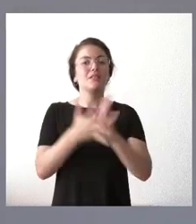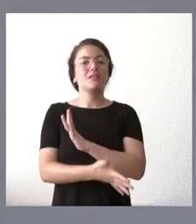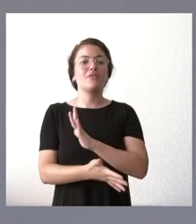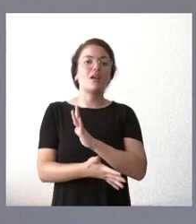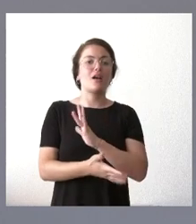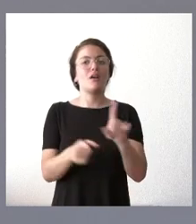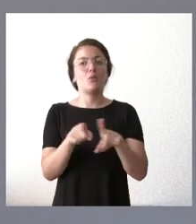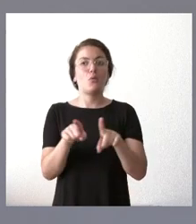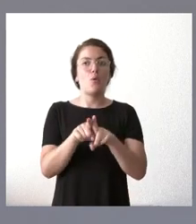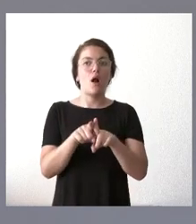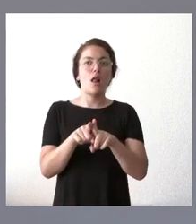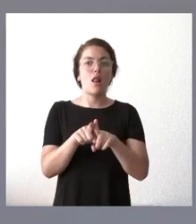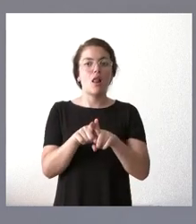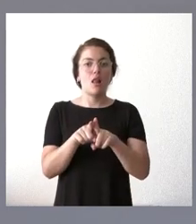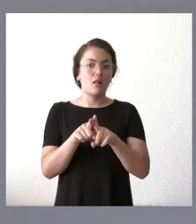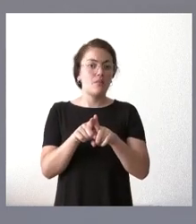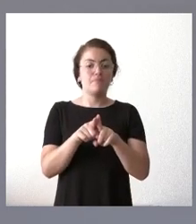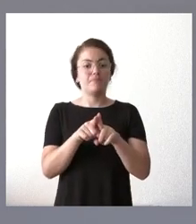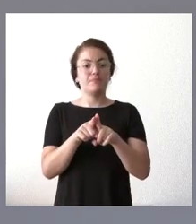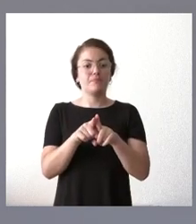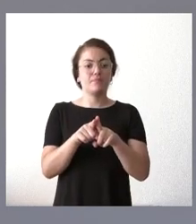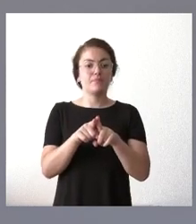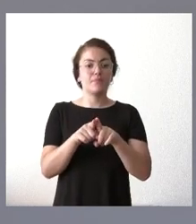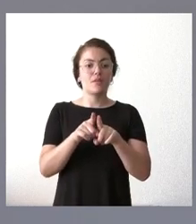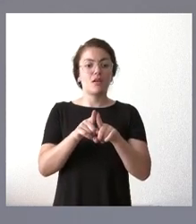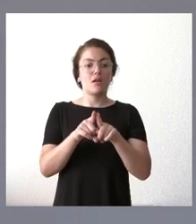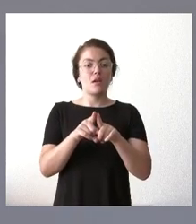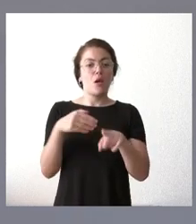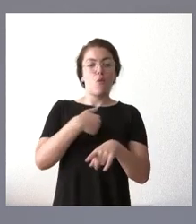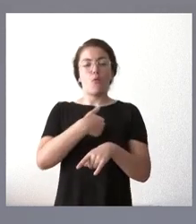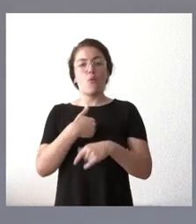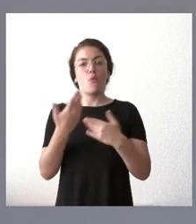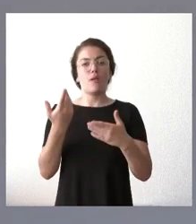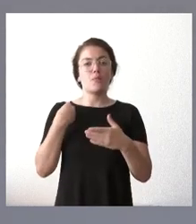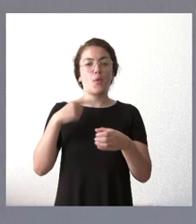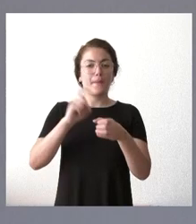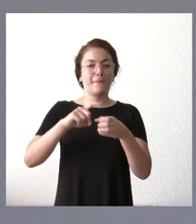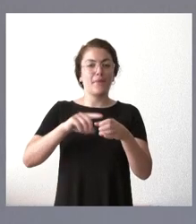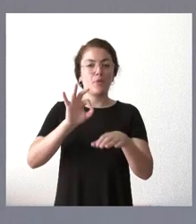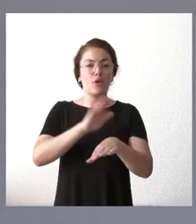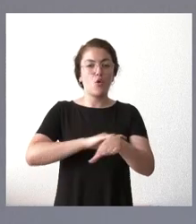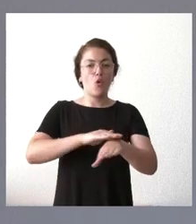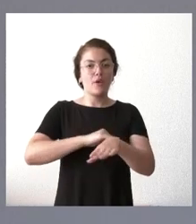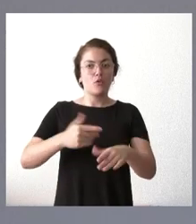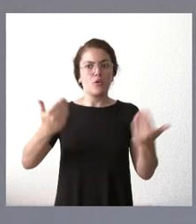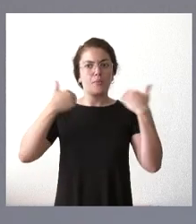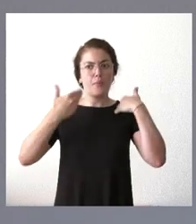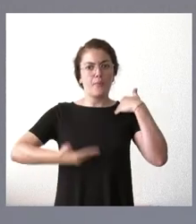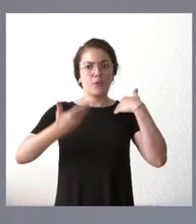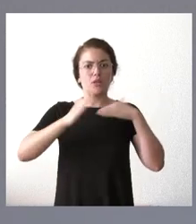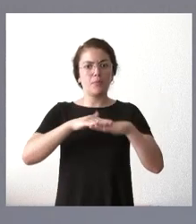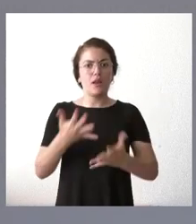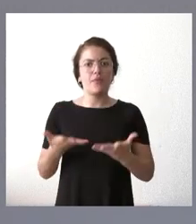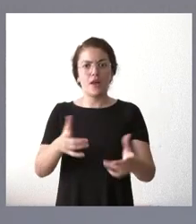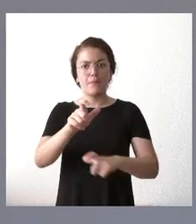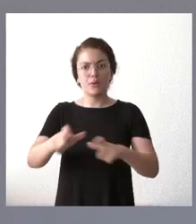que nos veamos fundamentalmente como miembros de un Gobierno, como miembros de una responsabilidad muy importante al servicio de los ciudadanos, de quienes han tenido el respaldo